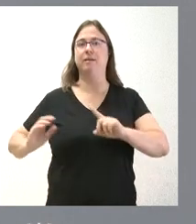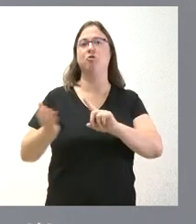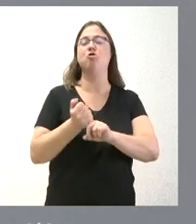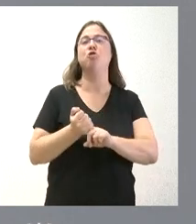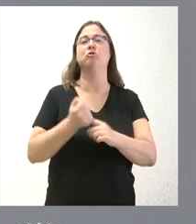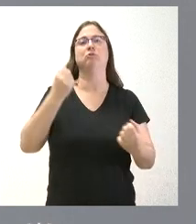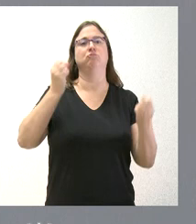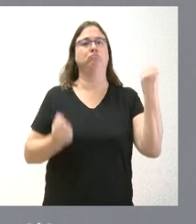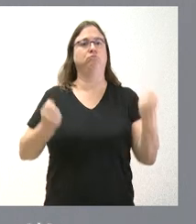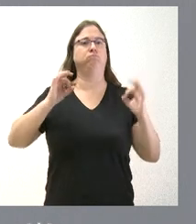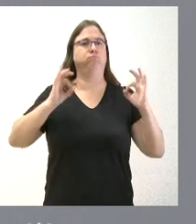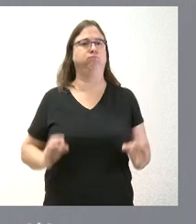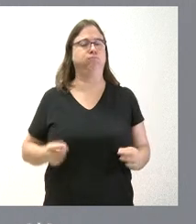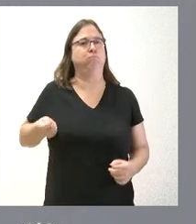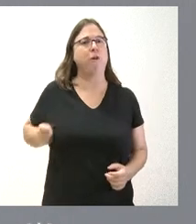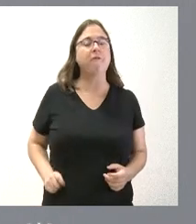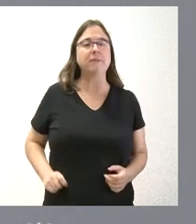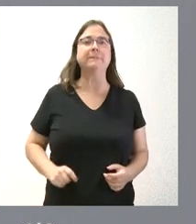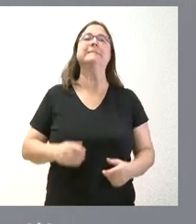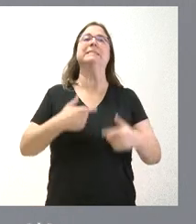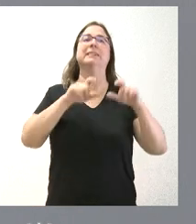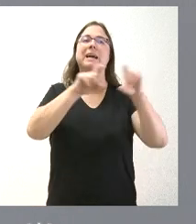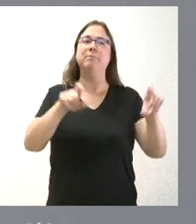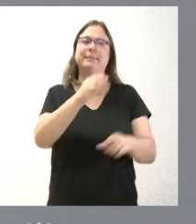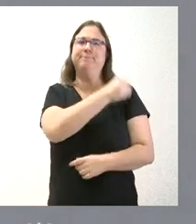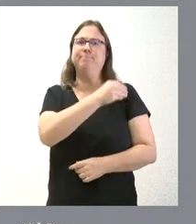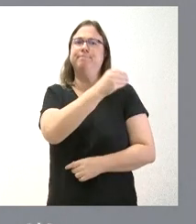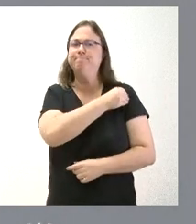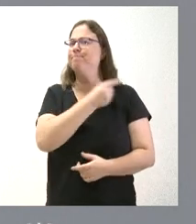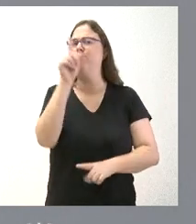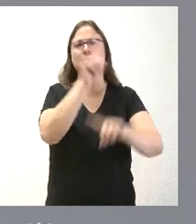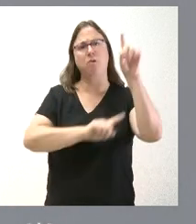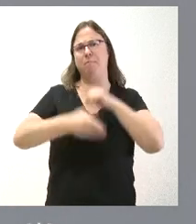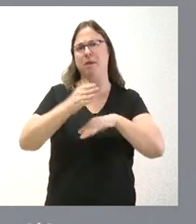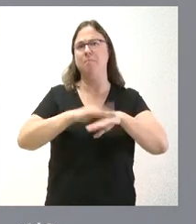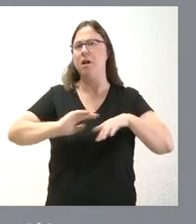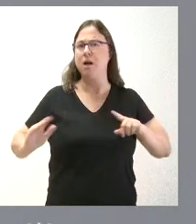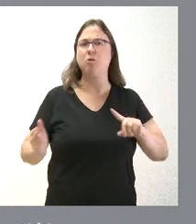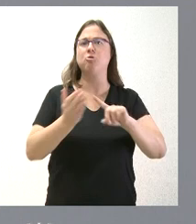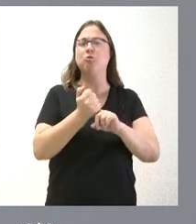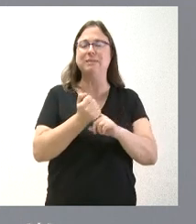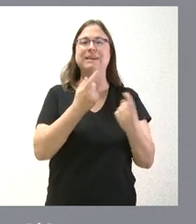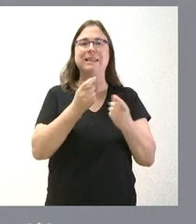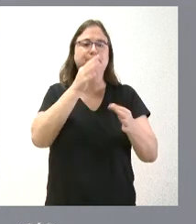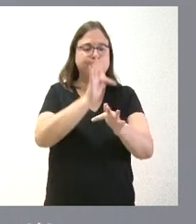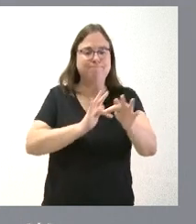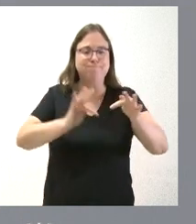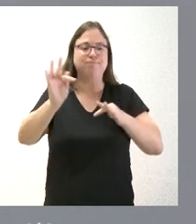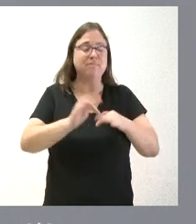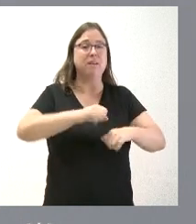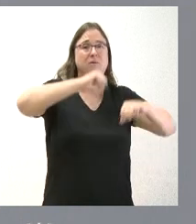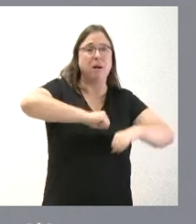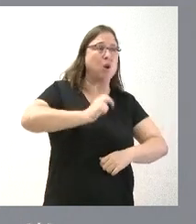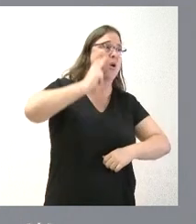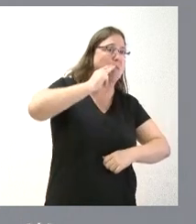vehículos de transporte, son algunos de los factores que las empresas del sector vienen reclamando y señalando como principales problemas para llevar a cabo el necesario relevo generacional.